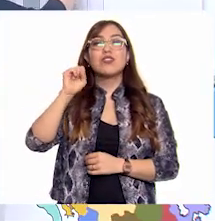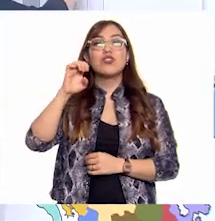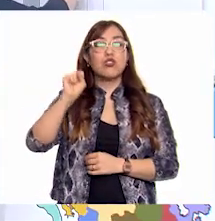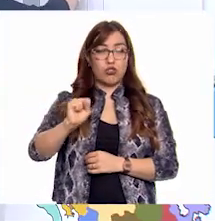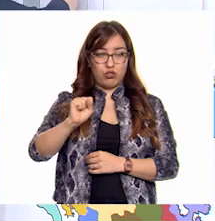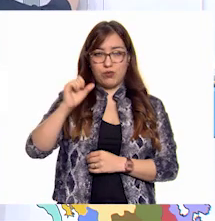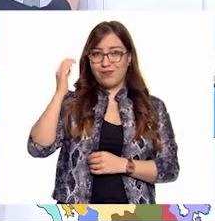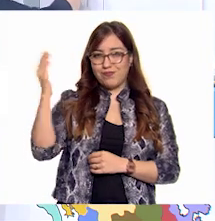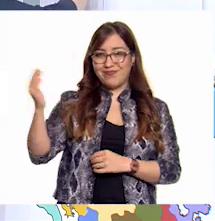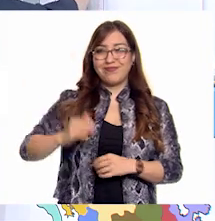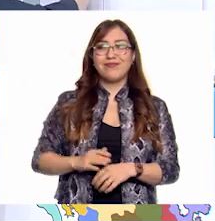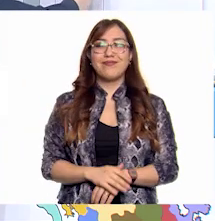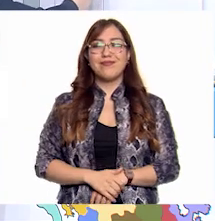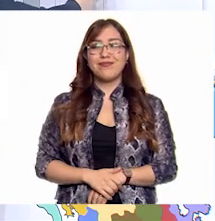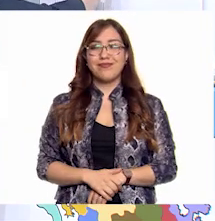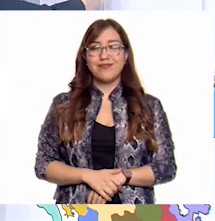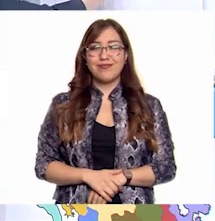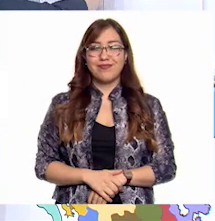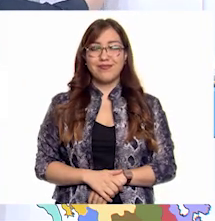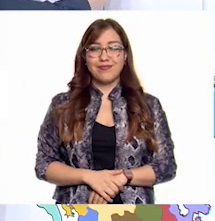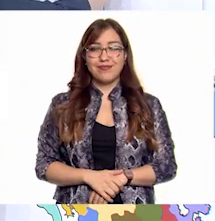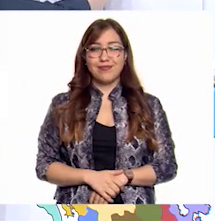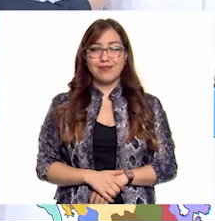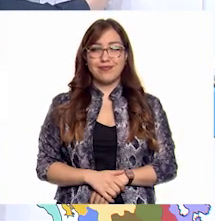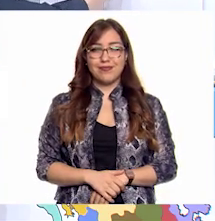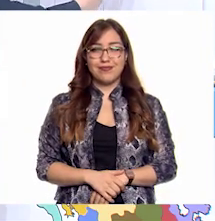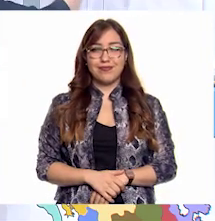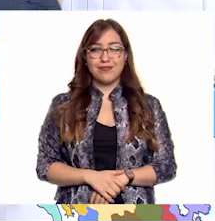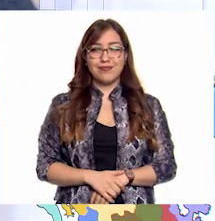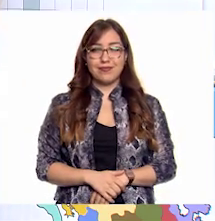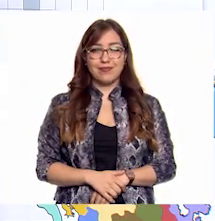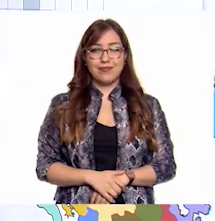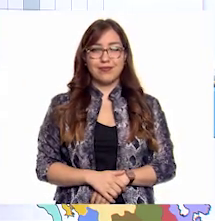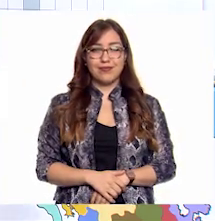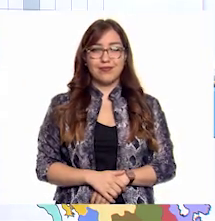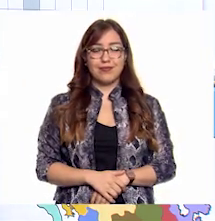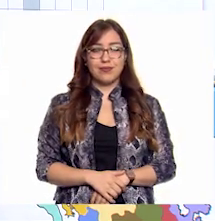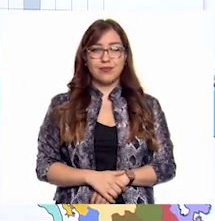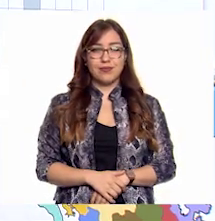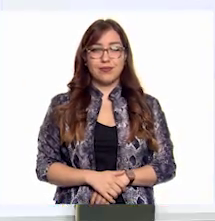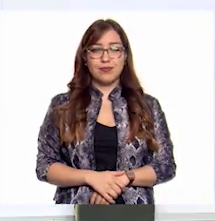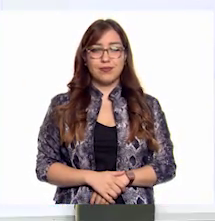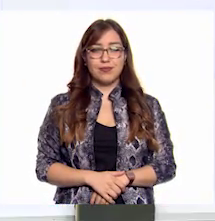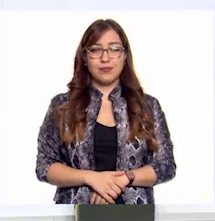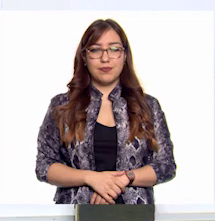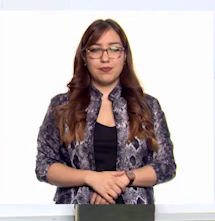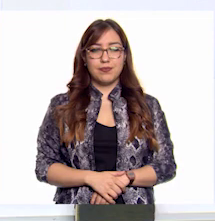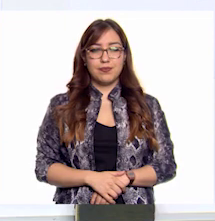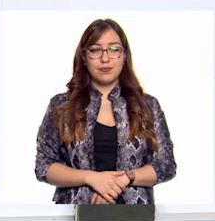Dicen... ¡Ajá! ¡Dicen sos! ¡Muy bien! ¡Bien! ¡Dicen sos! ¡Perfecto!